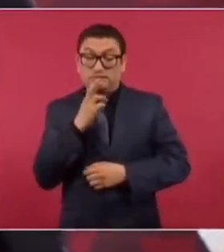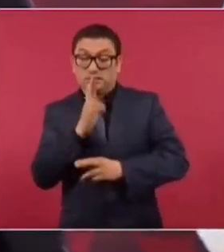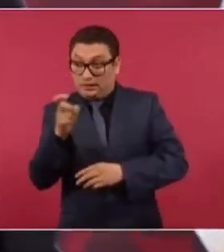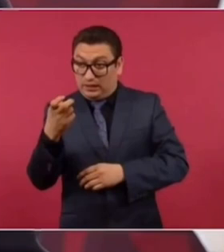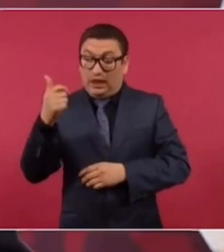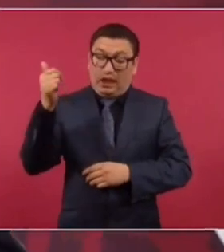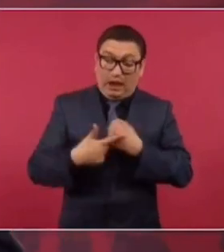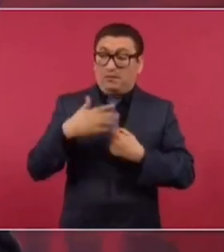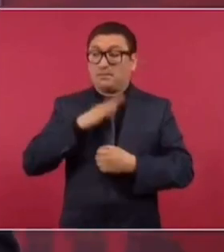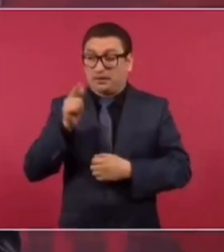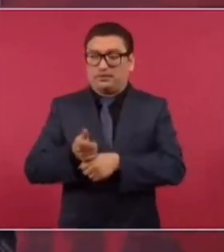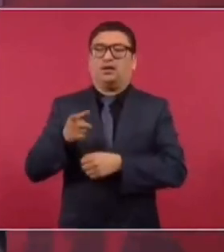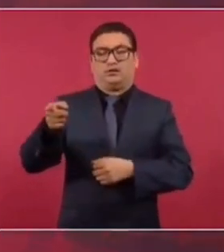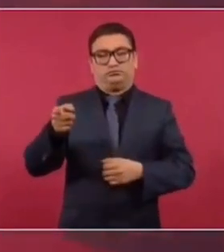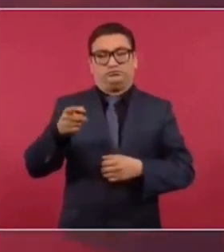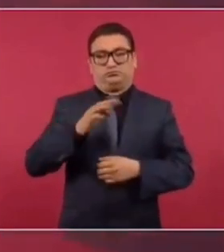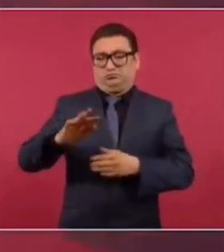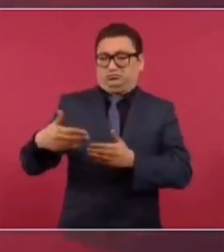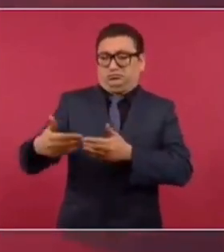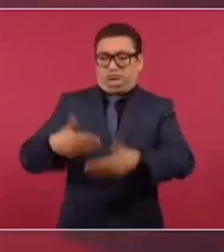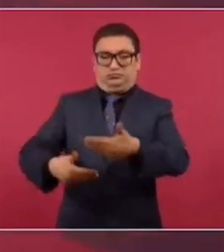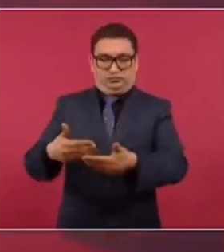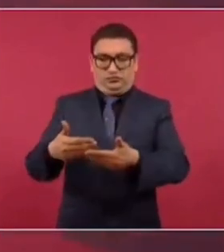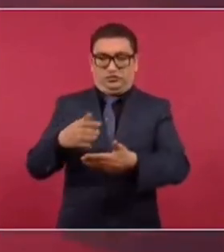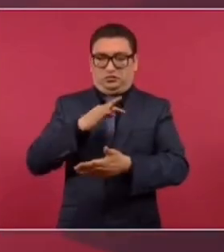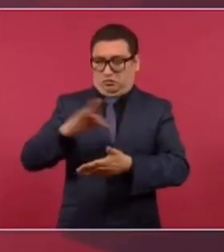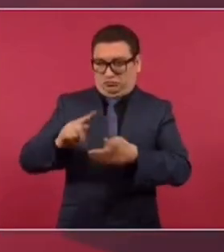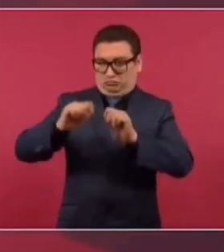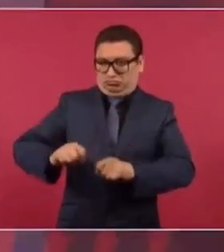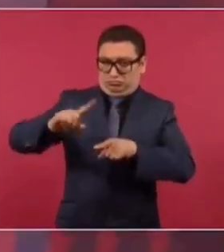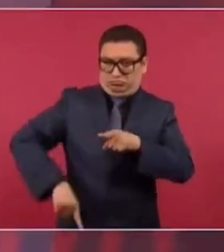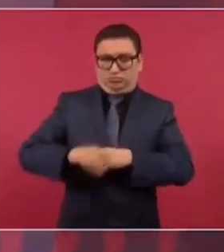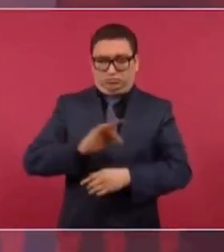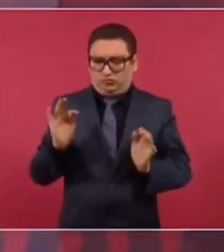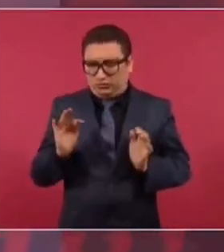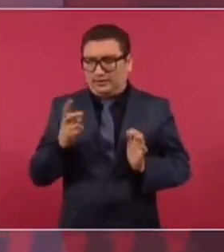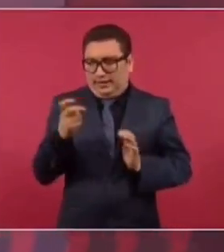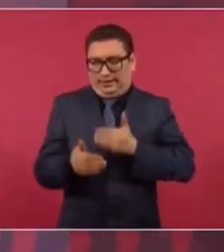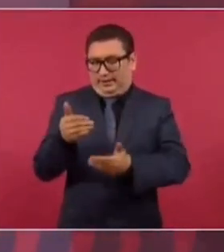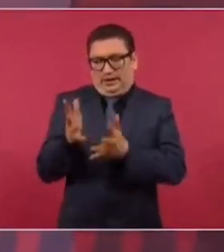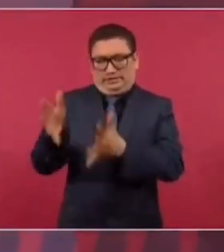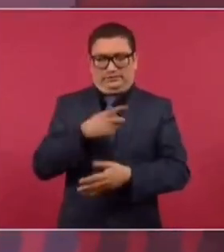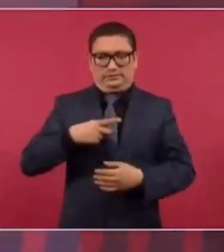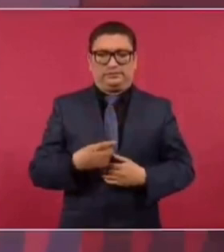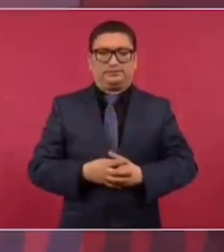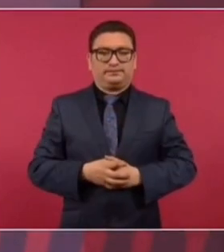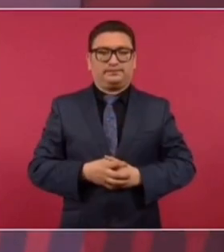si hay esa anomalía, pues se procede a la cancelación del título. Ese es el procedimiento.